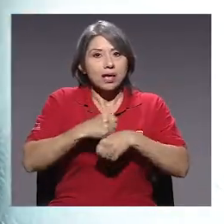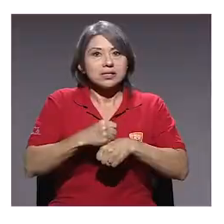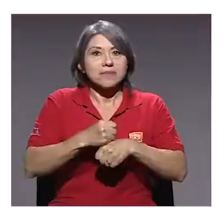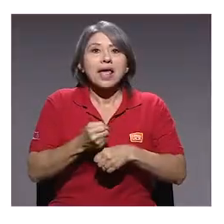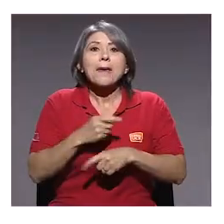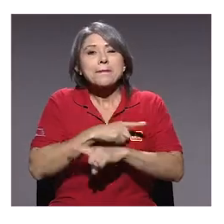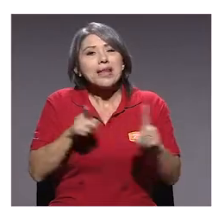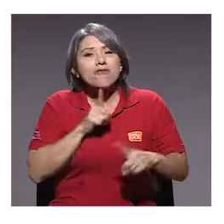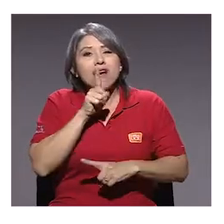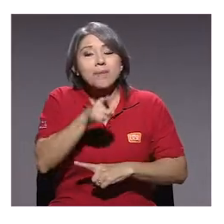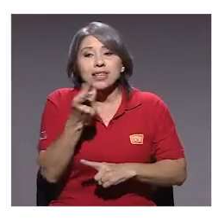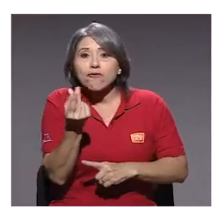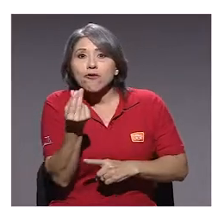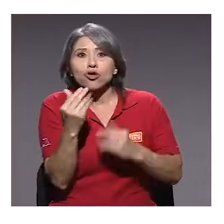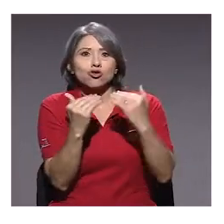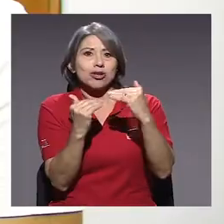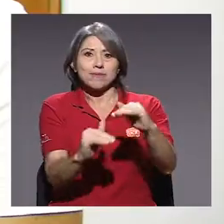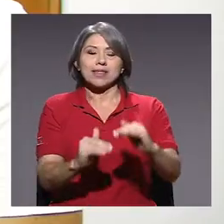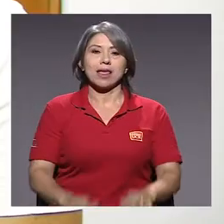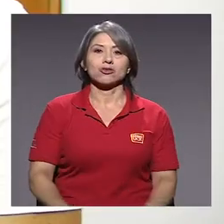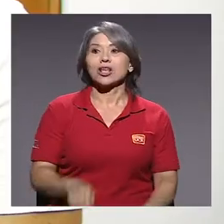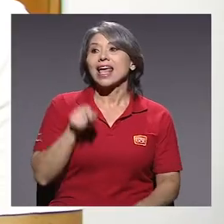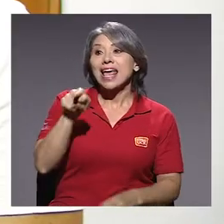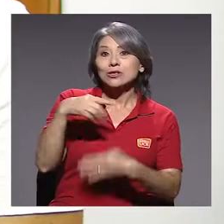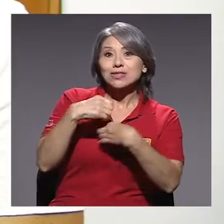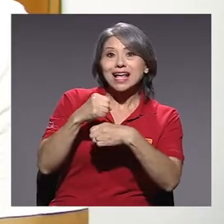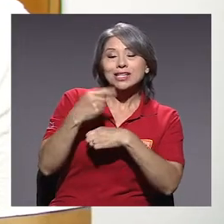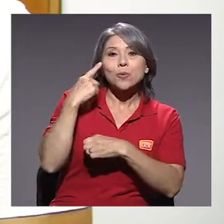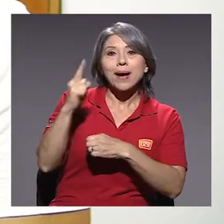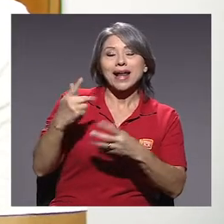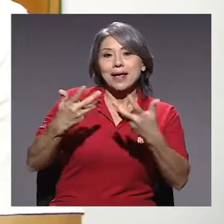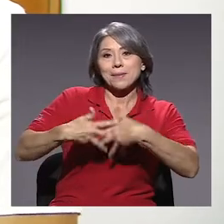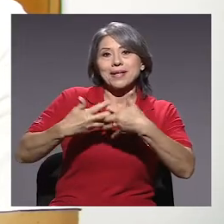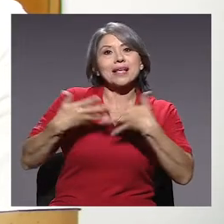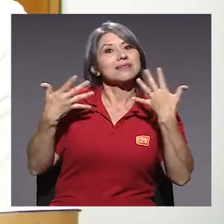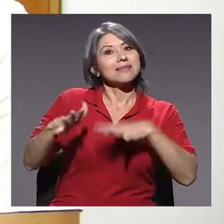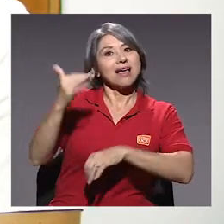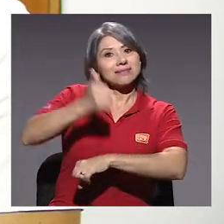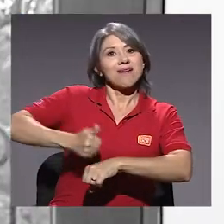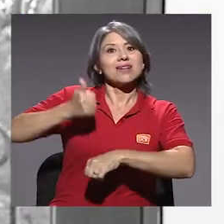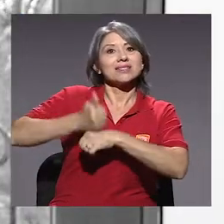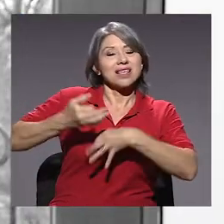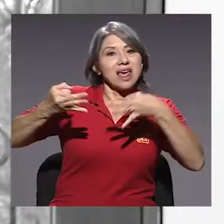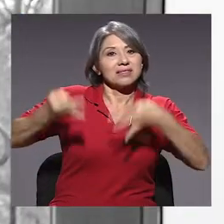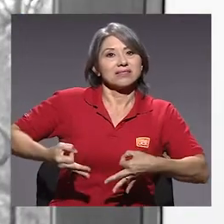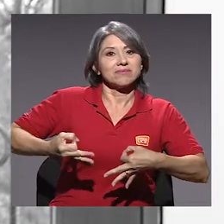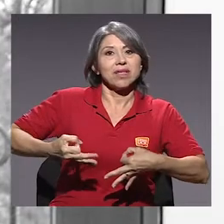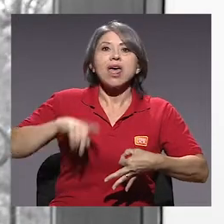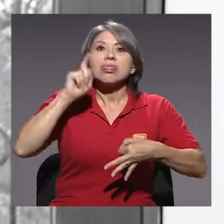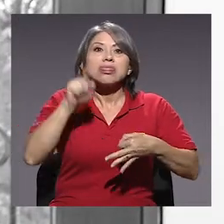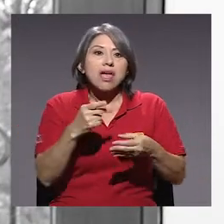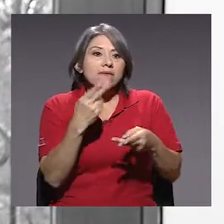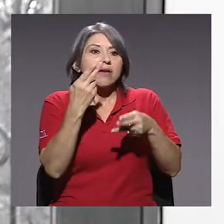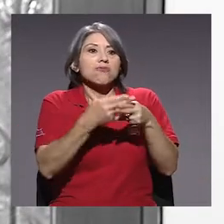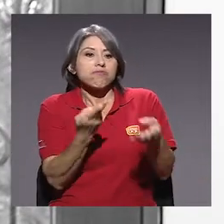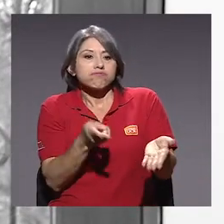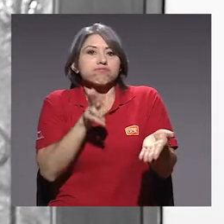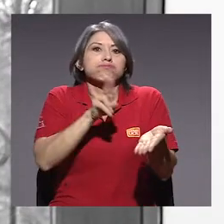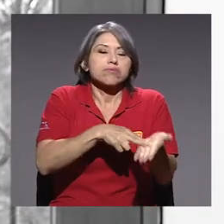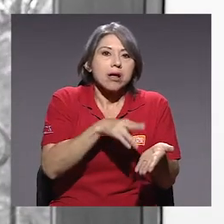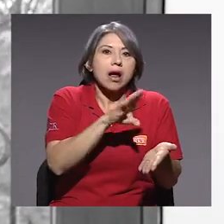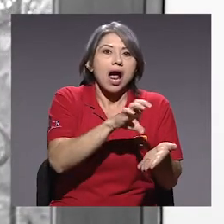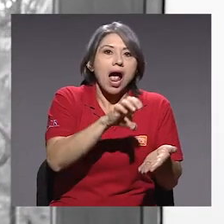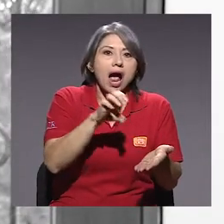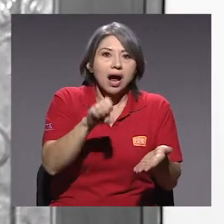nivel, pero realmente son fondos muy limitados. Eso está hecho para empresas ya establecidas. Hay que estar inscritos en la